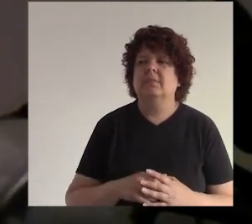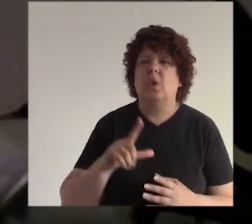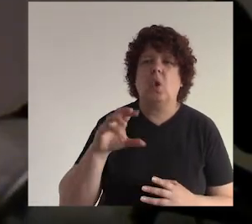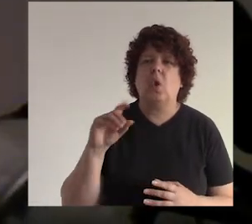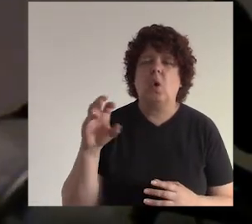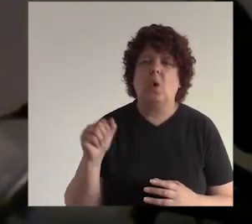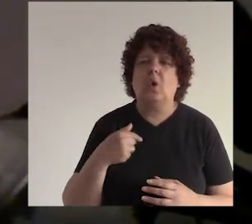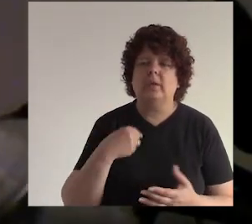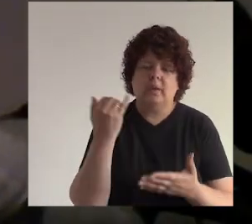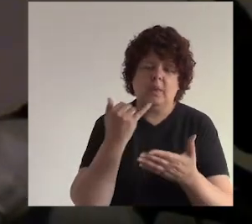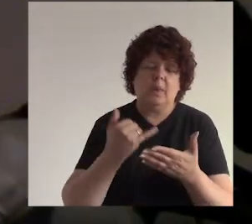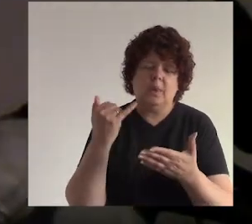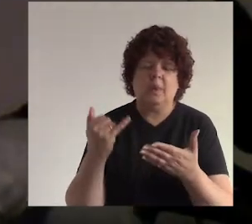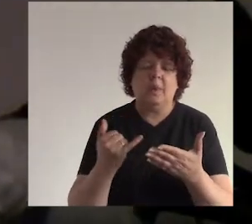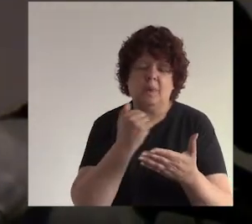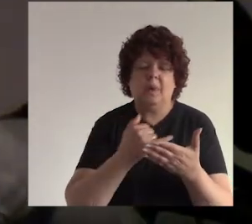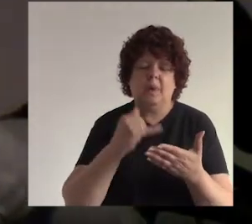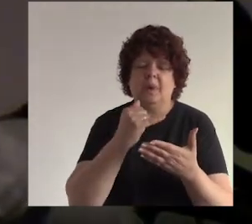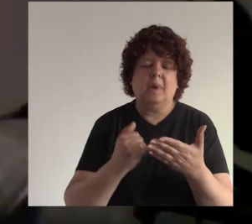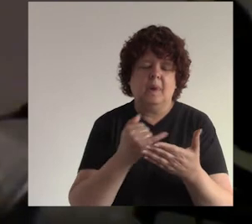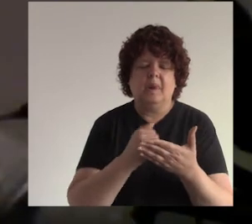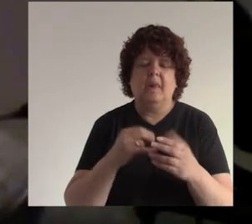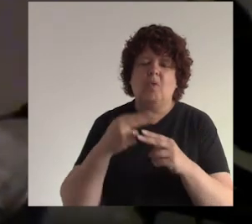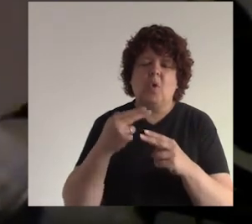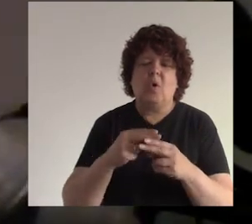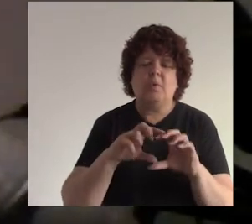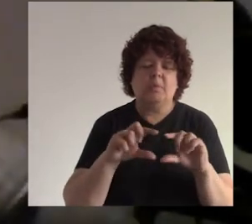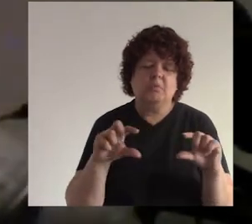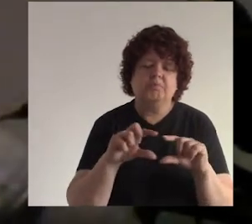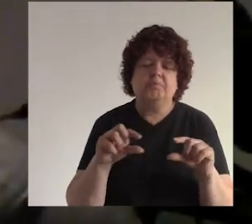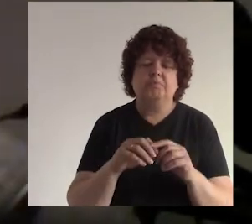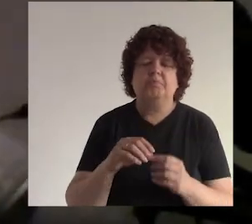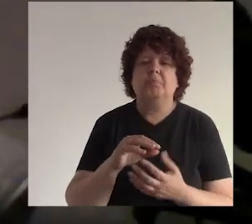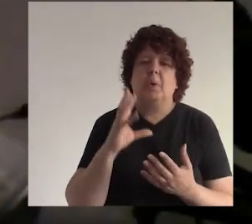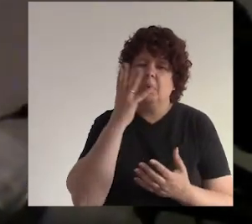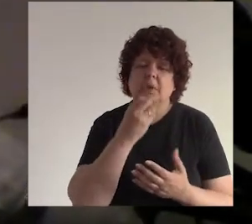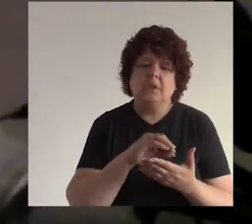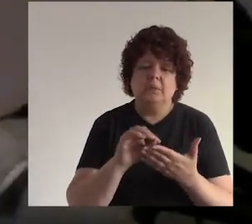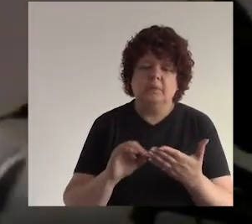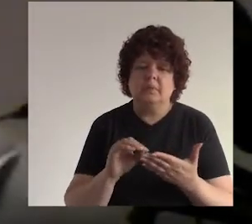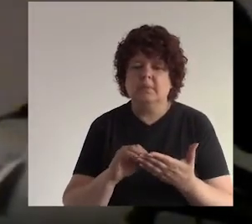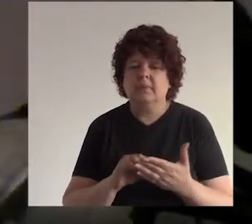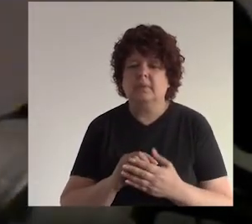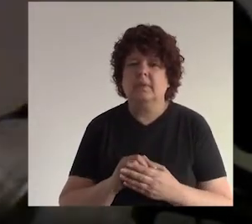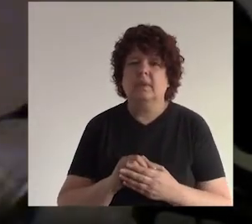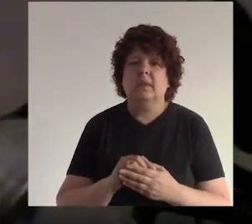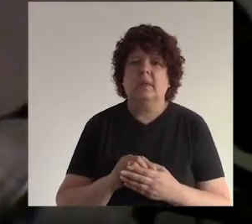logotipo que lo hagas tú mismo en paint que pongas tu nombre o el nombre de tu emprendimiento y un dibujito bonito